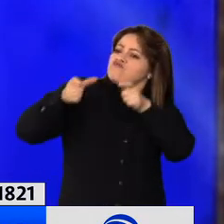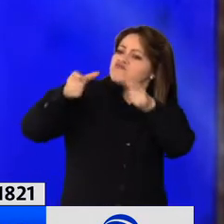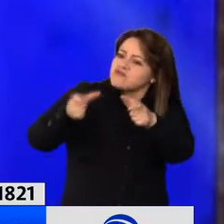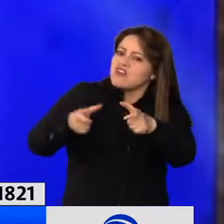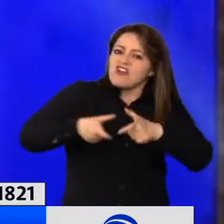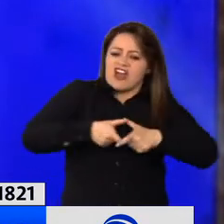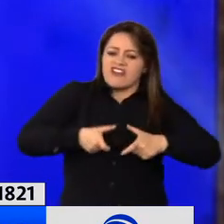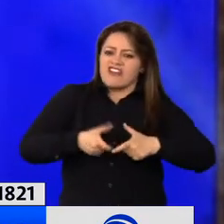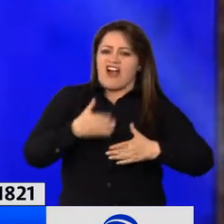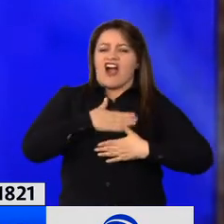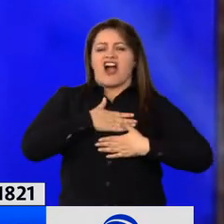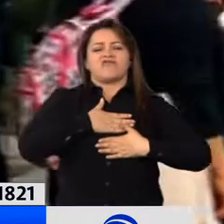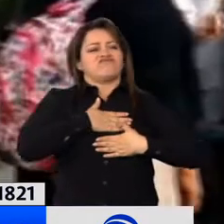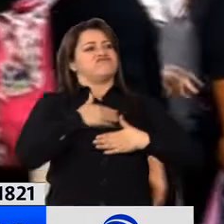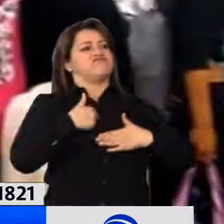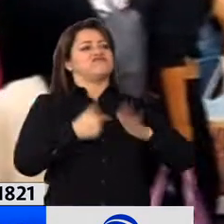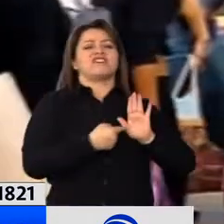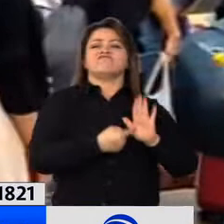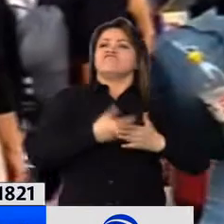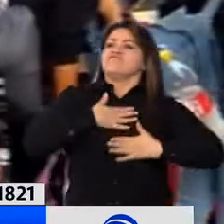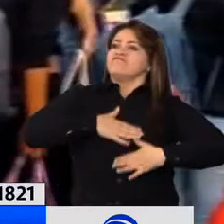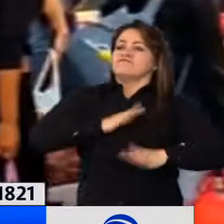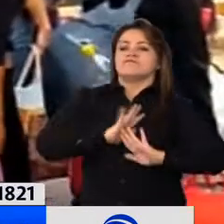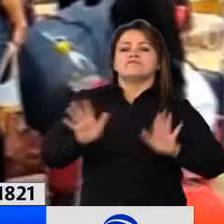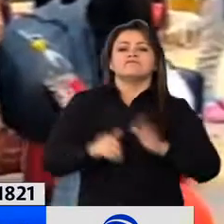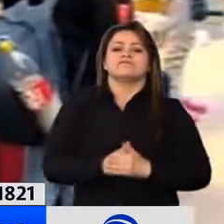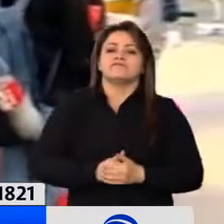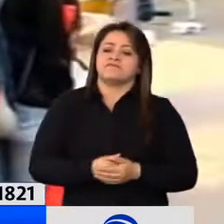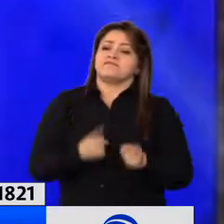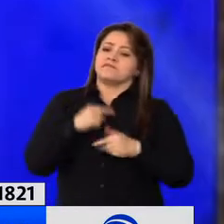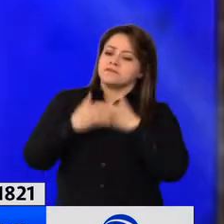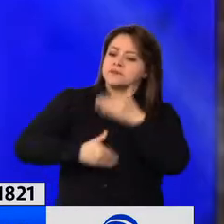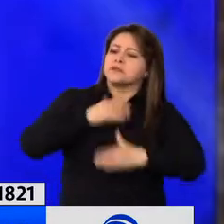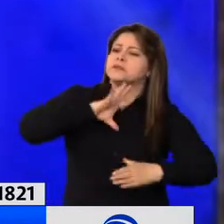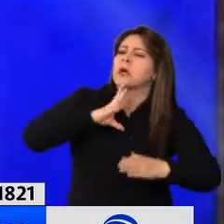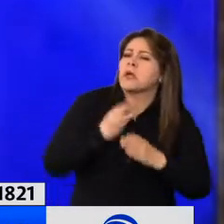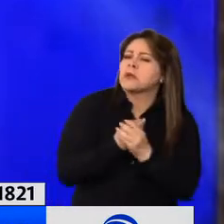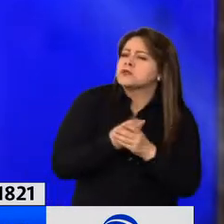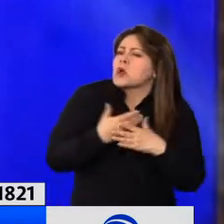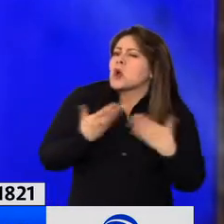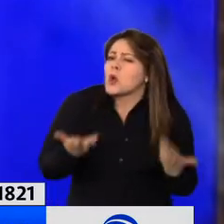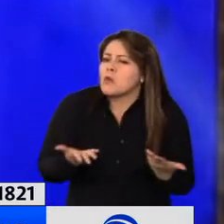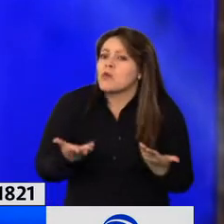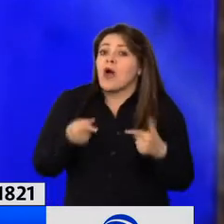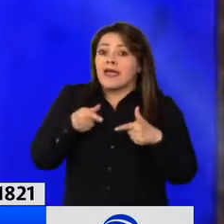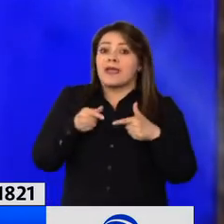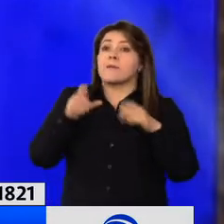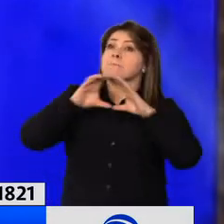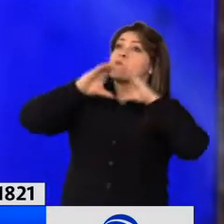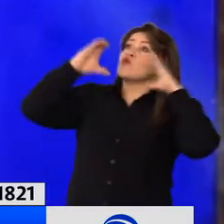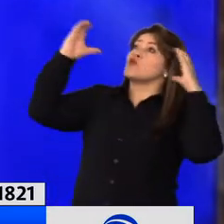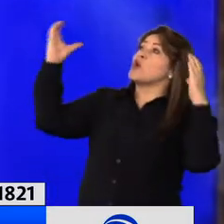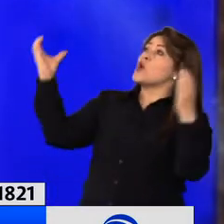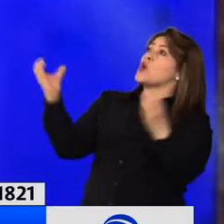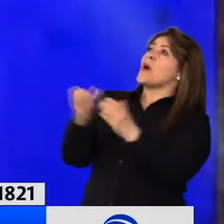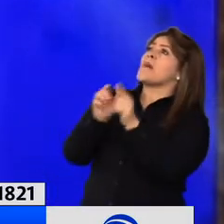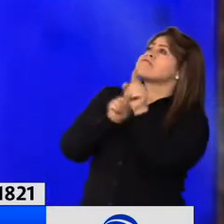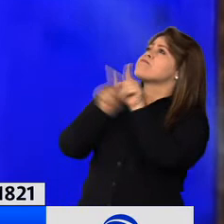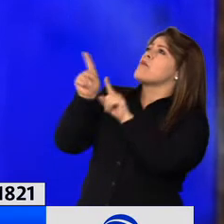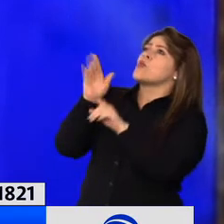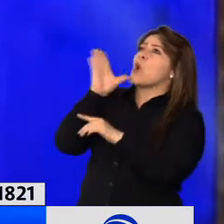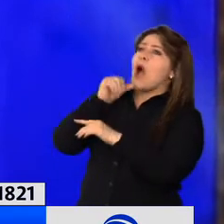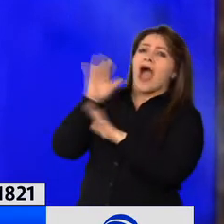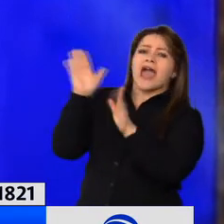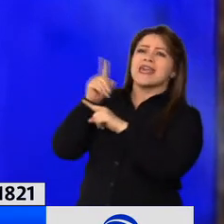que se sientan visibles. Y resaltó este proceso de inclusión. No hay en el mundo un esfuerzo